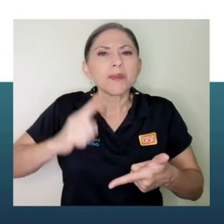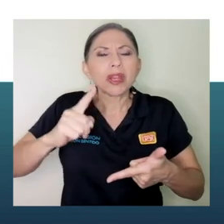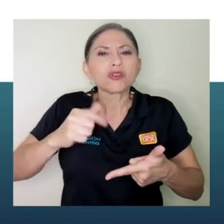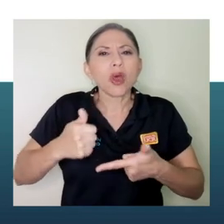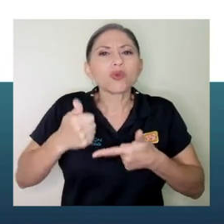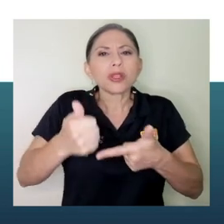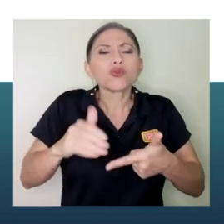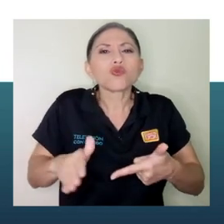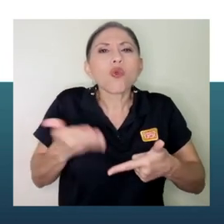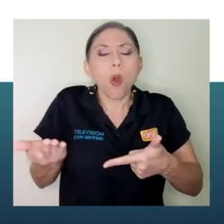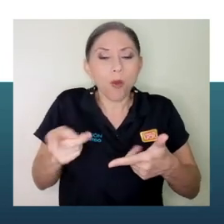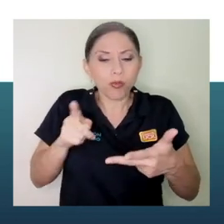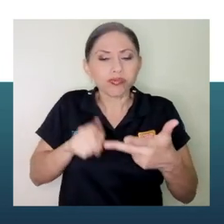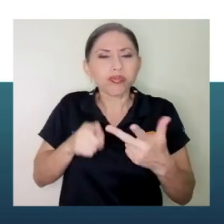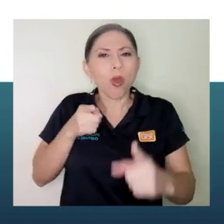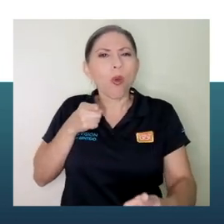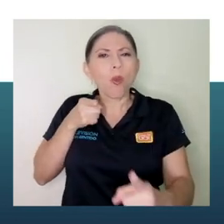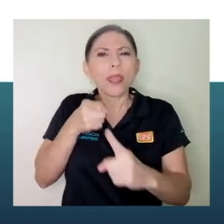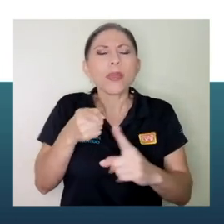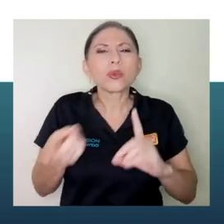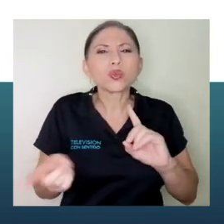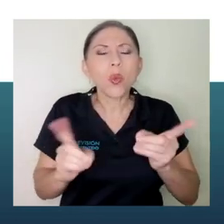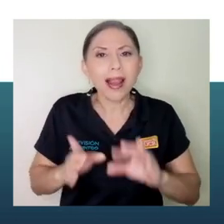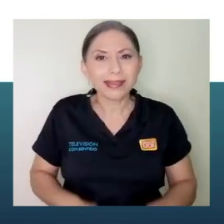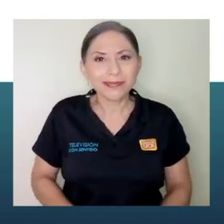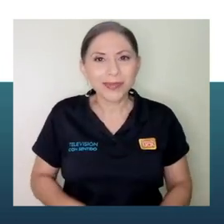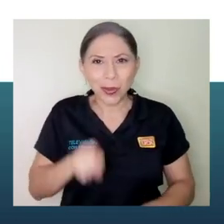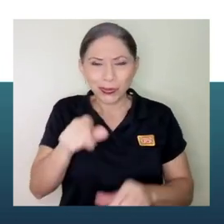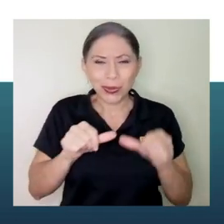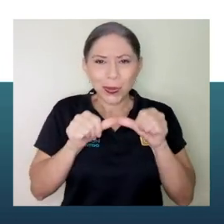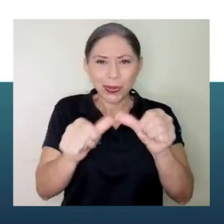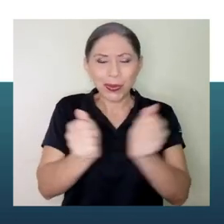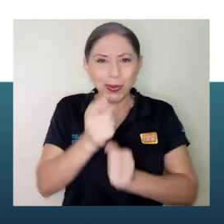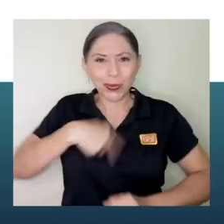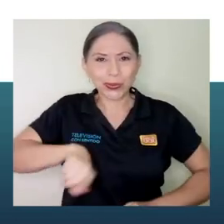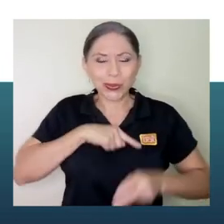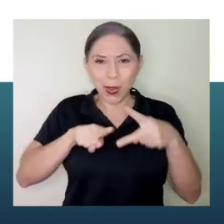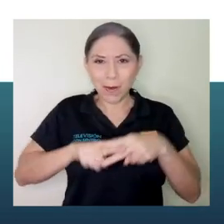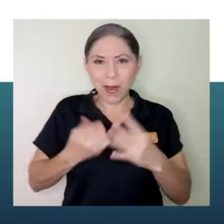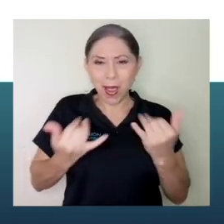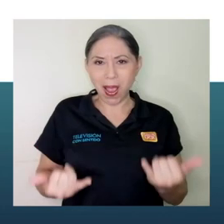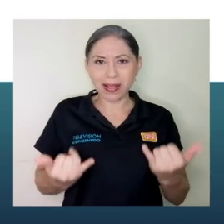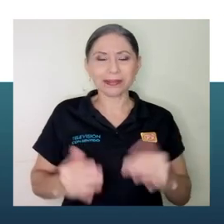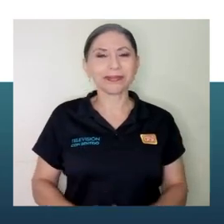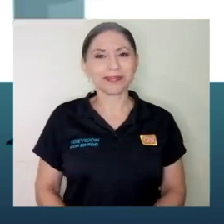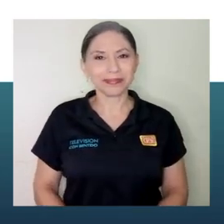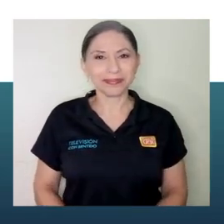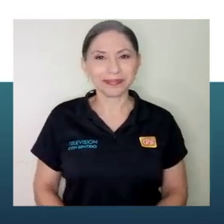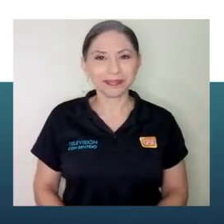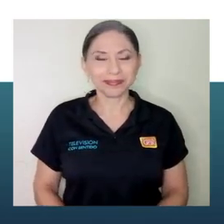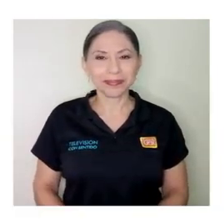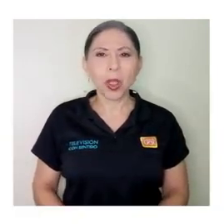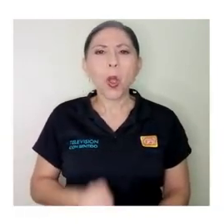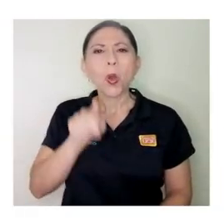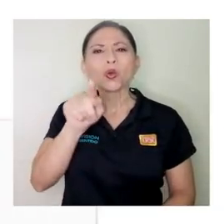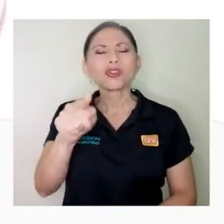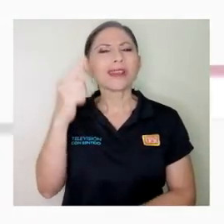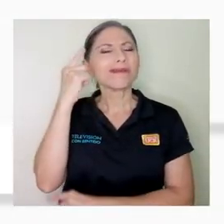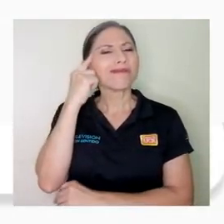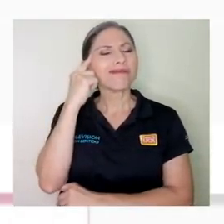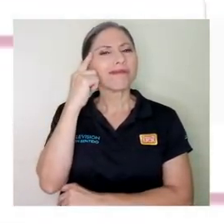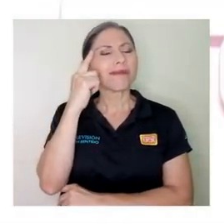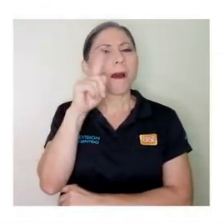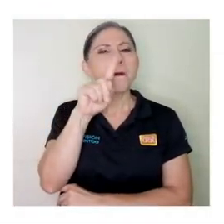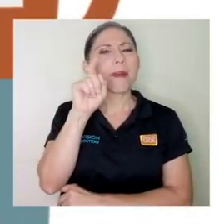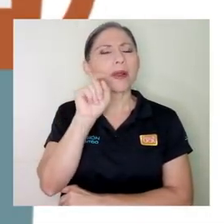primeros auxilios? ¿Y cuáles son los objetivos de los primeros auxilios? Quédese con nosotros. Empecemos. Se